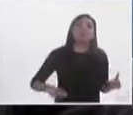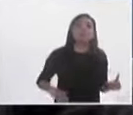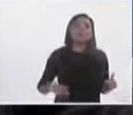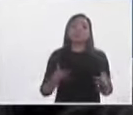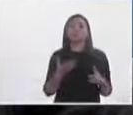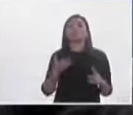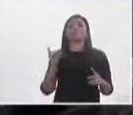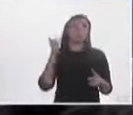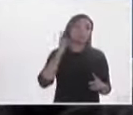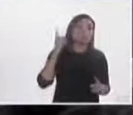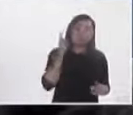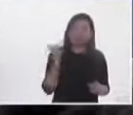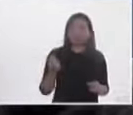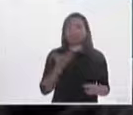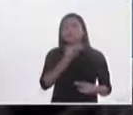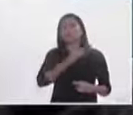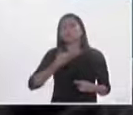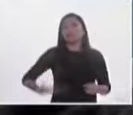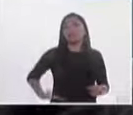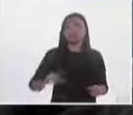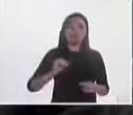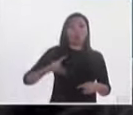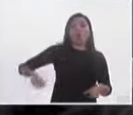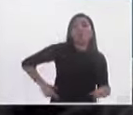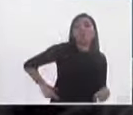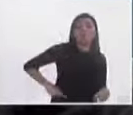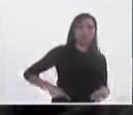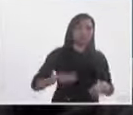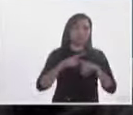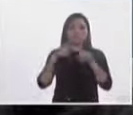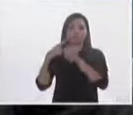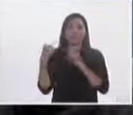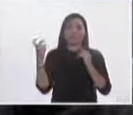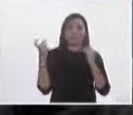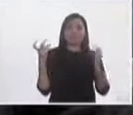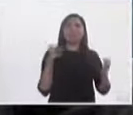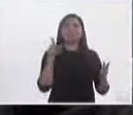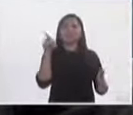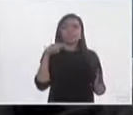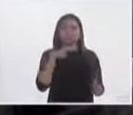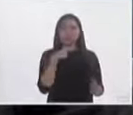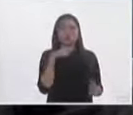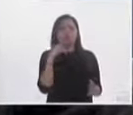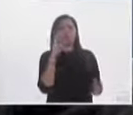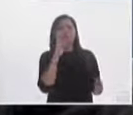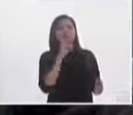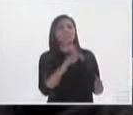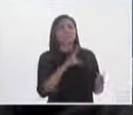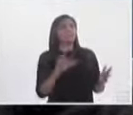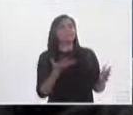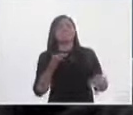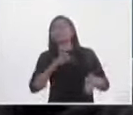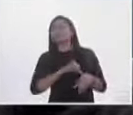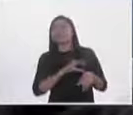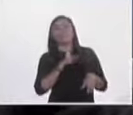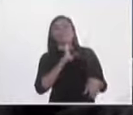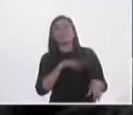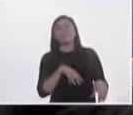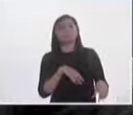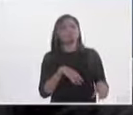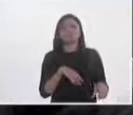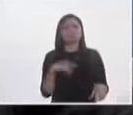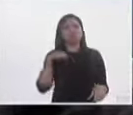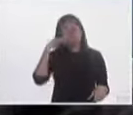que tienen una larga tradición en otros partidos políticos. Ahí me parece, yo no los veo como una amenaza, en realidad me parece que ayudan a